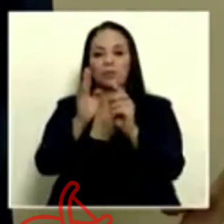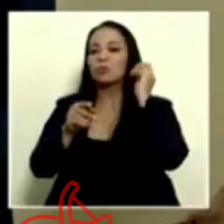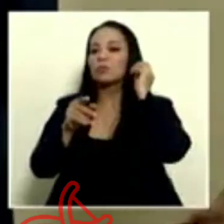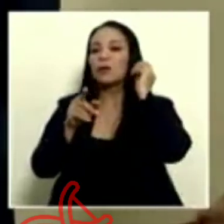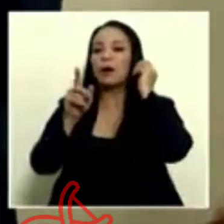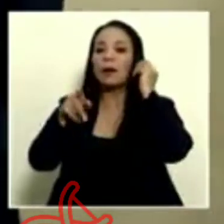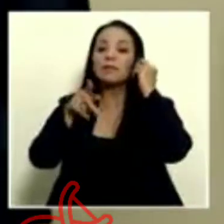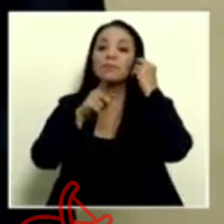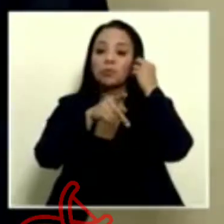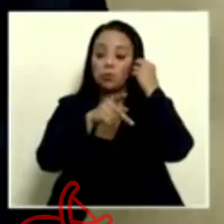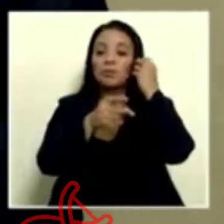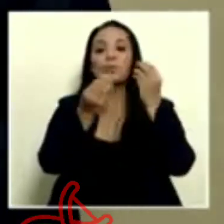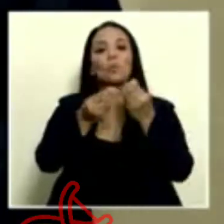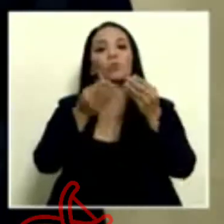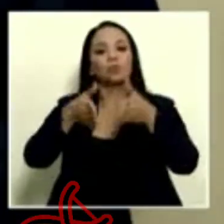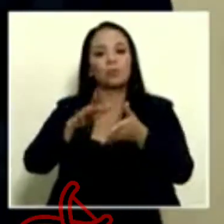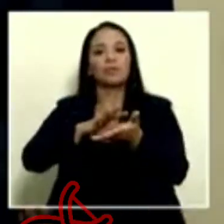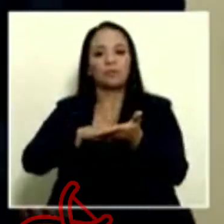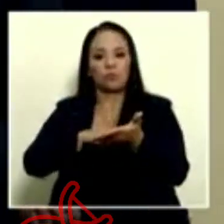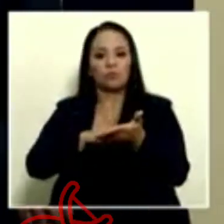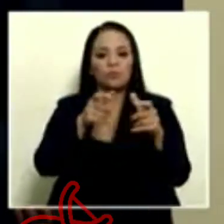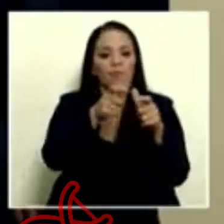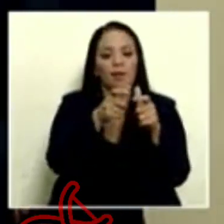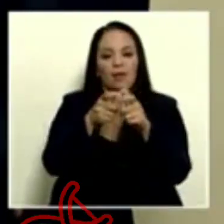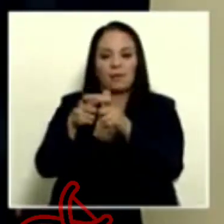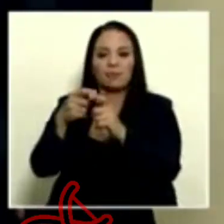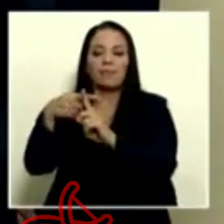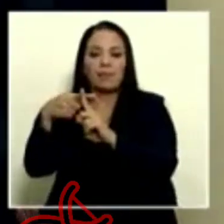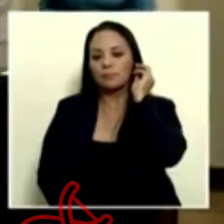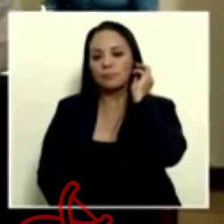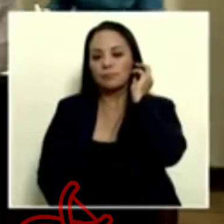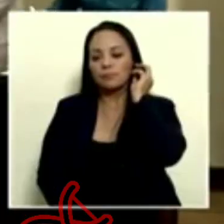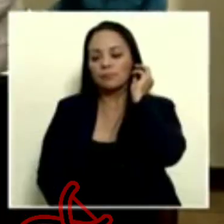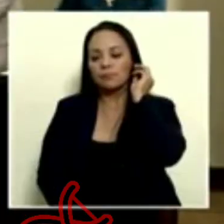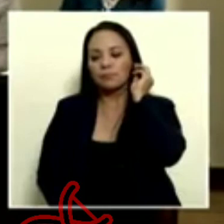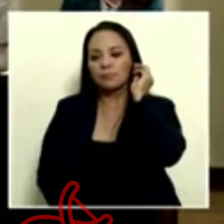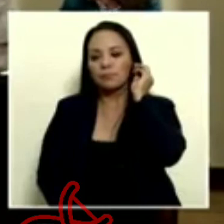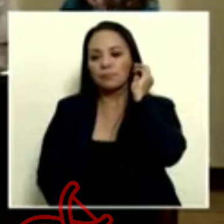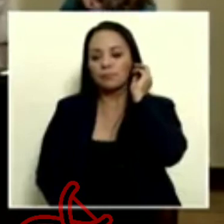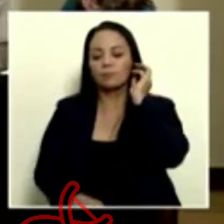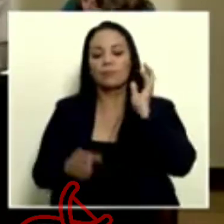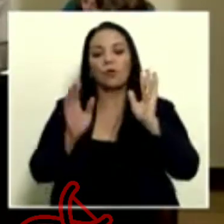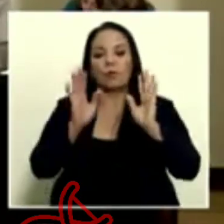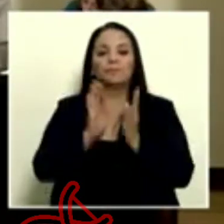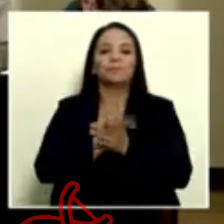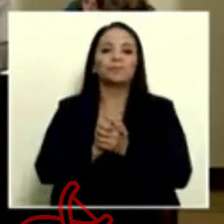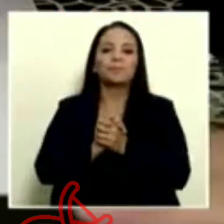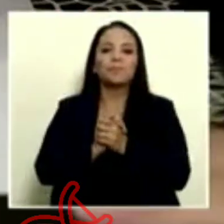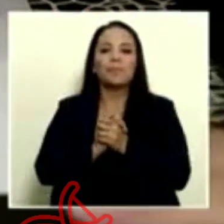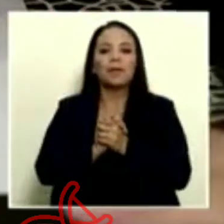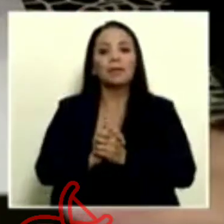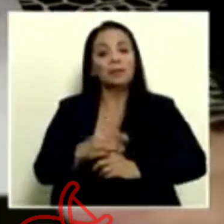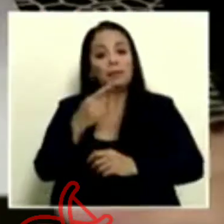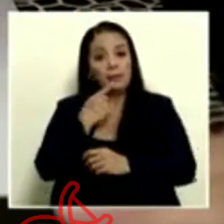las personas productoras de arroz, pequeñas y medianas. A mí me gustaría,